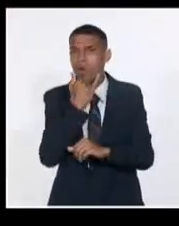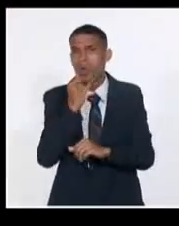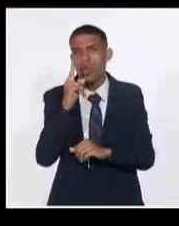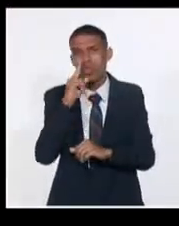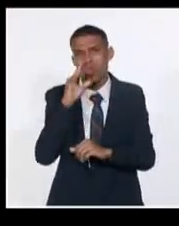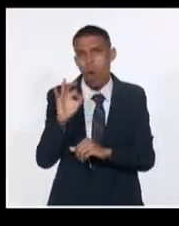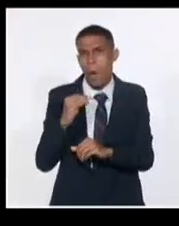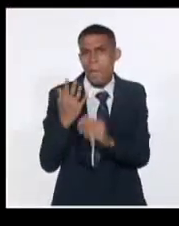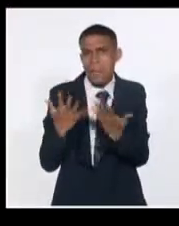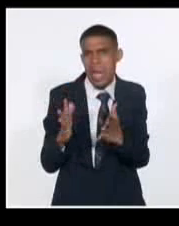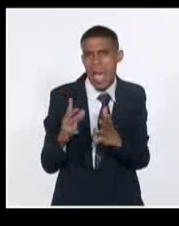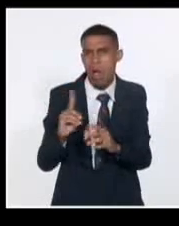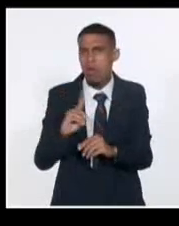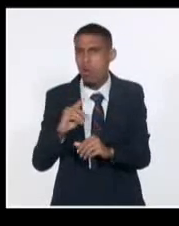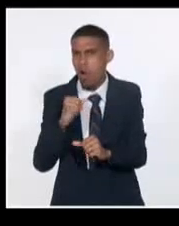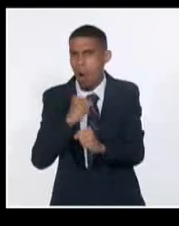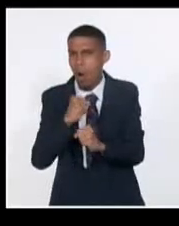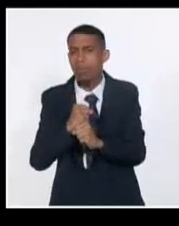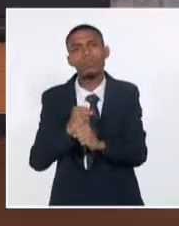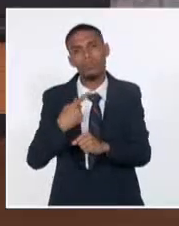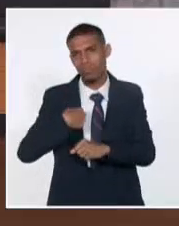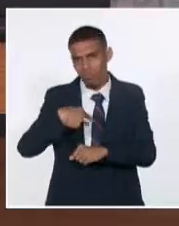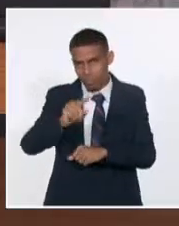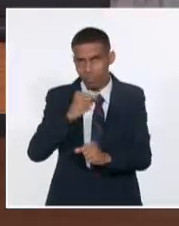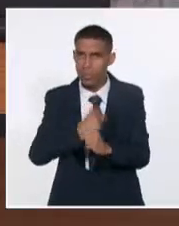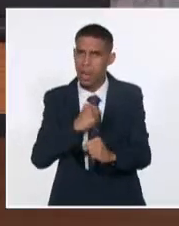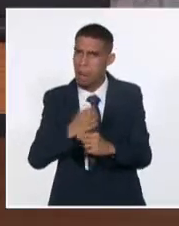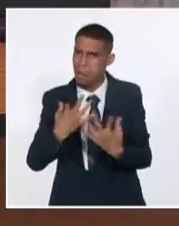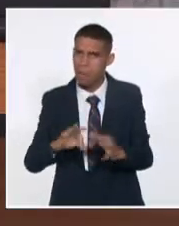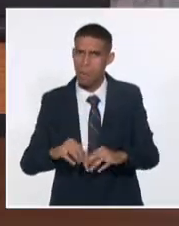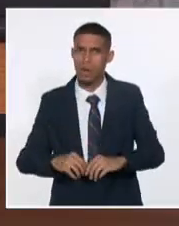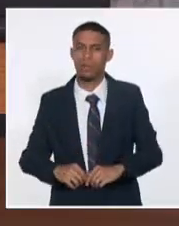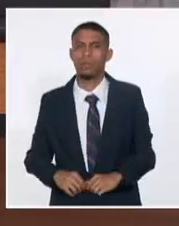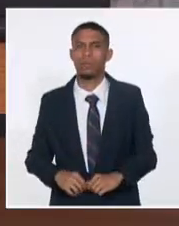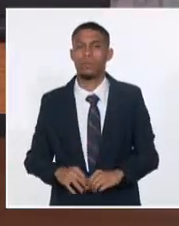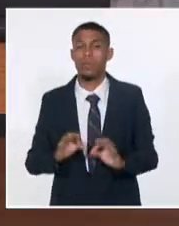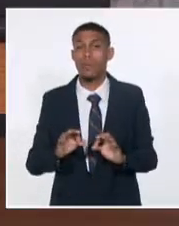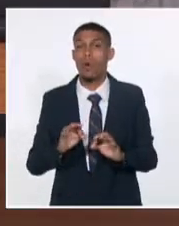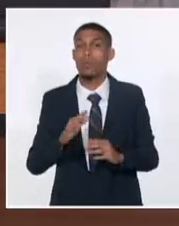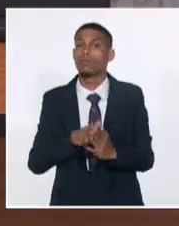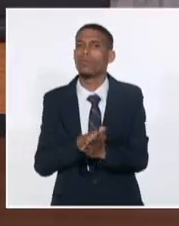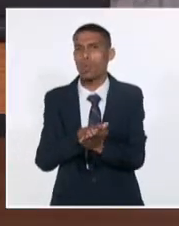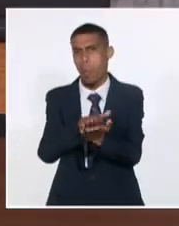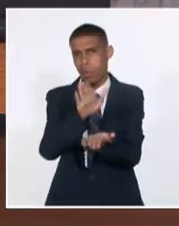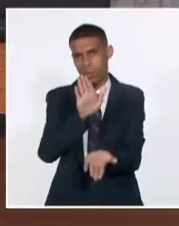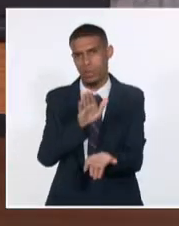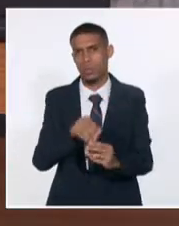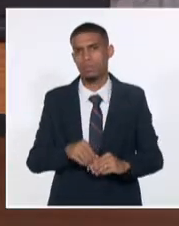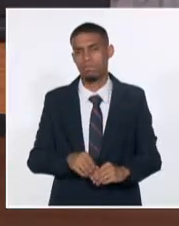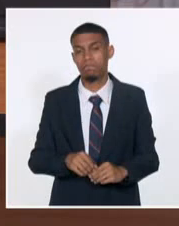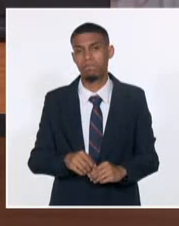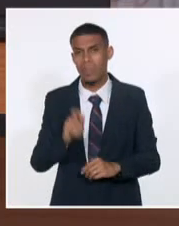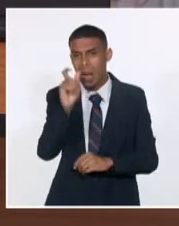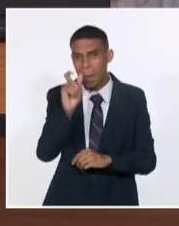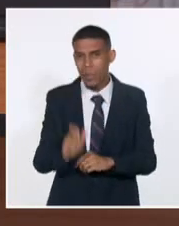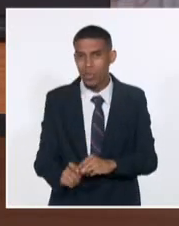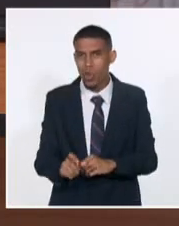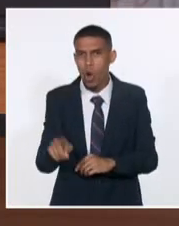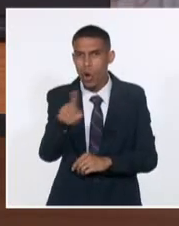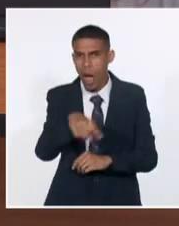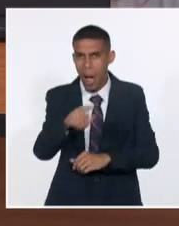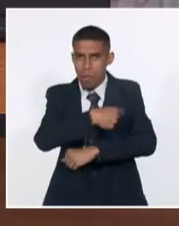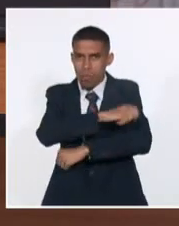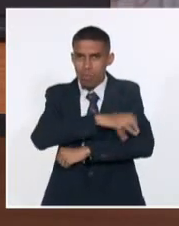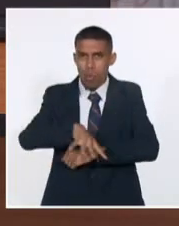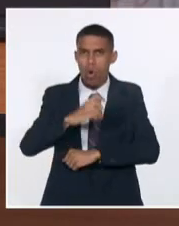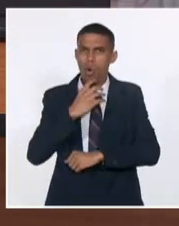con su deber de informar al riesgo de sus propias vidas. Creía que tenía un compromiso para que las personas supieran y para que las